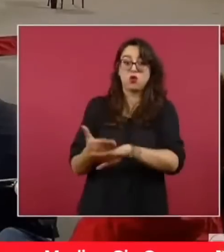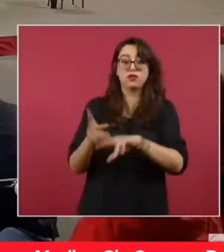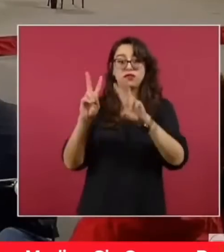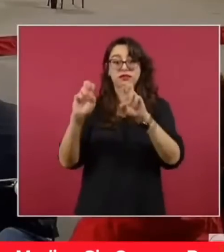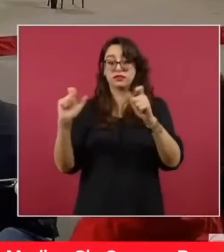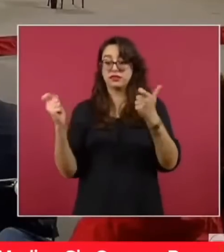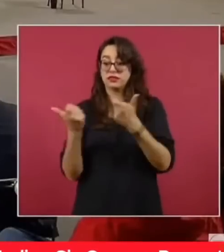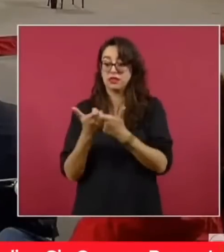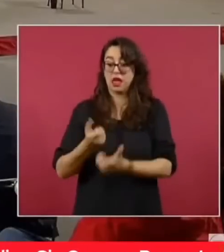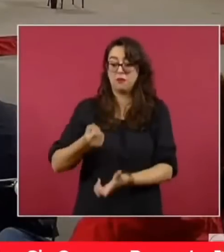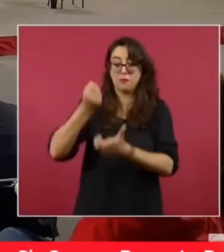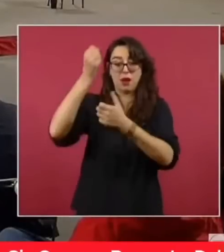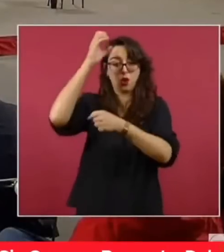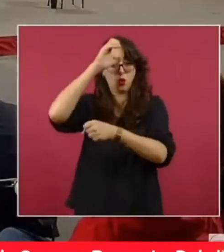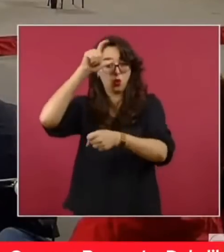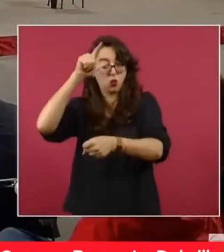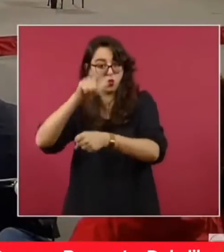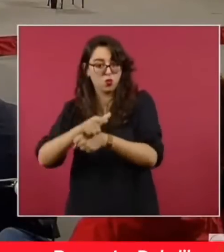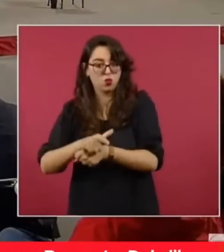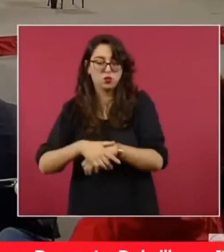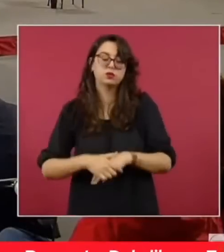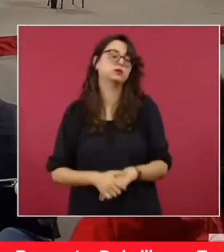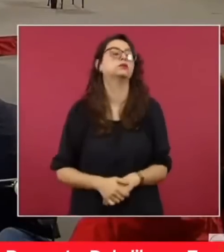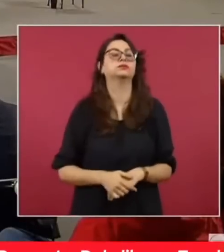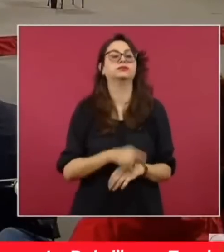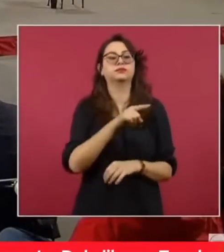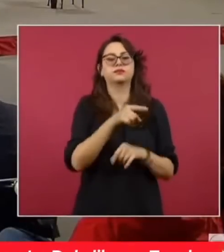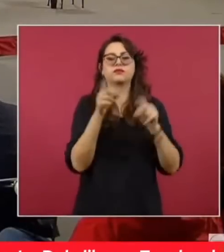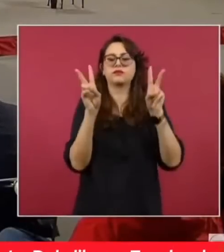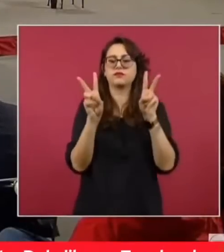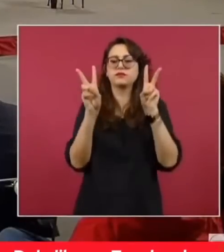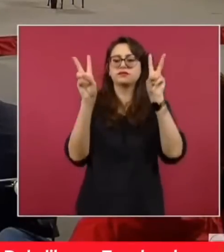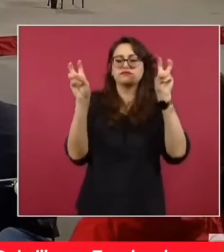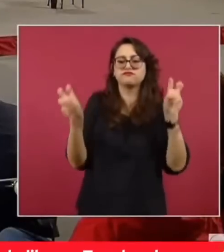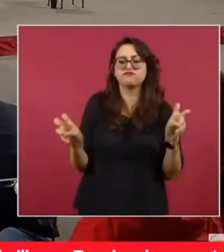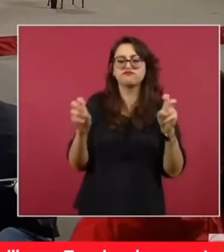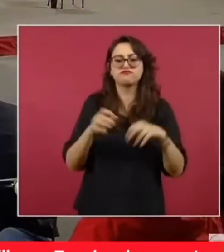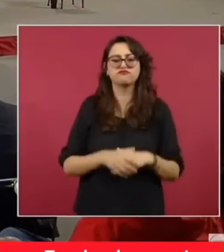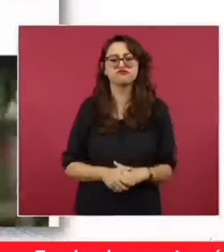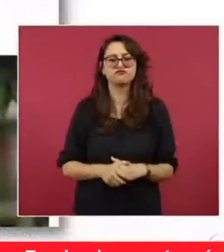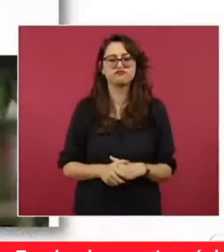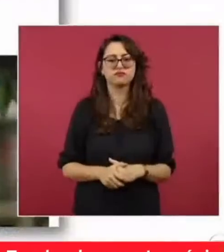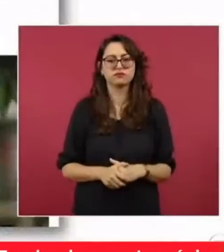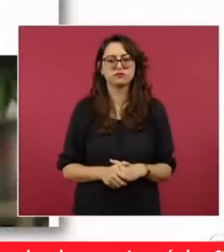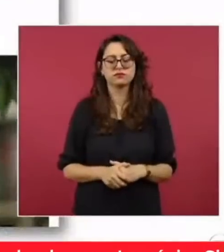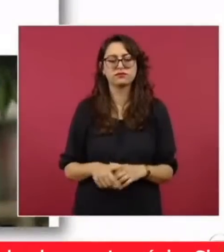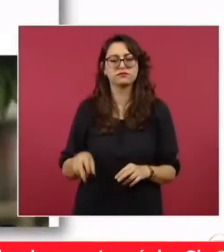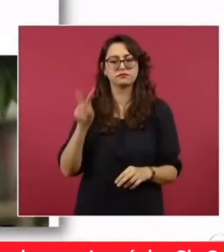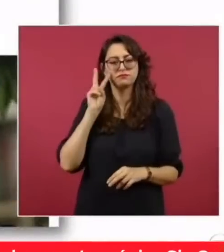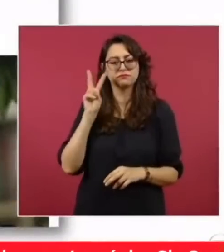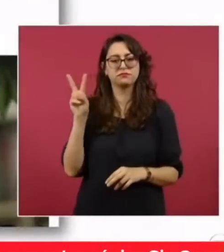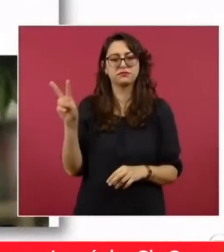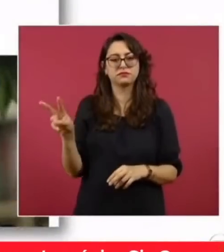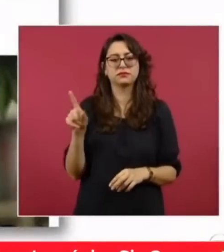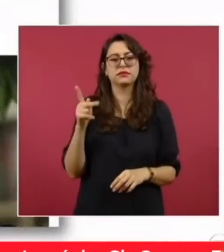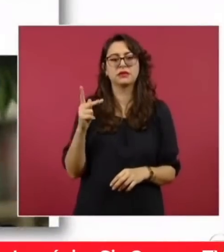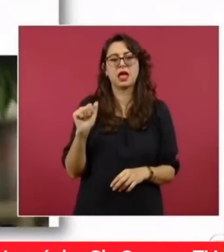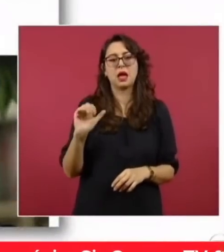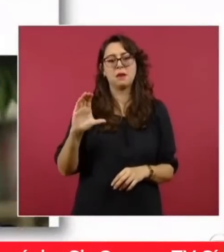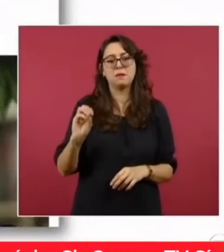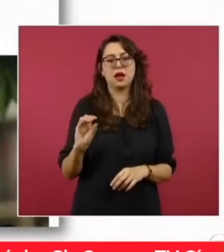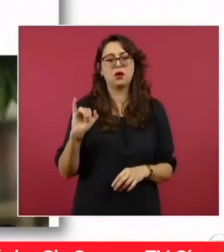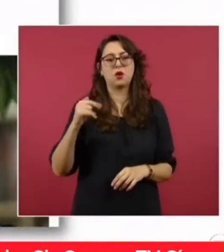pasado la revista MX publicó una nota que tituló Paco Ignacio Taibo II en el Fondo de Cultura Económica,